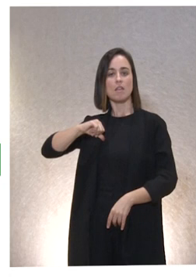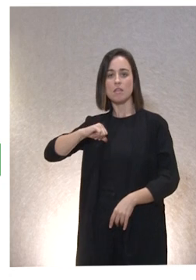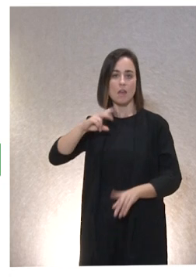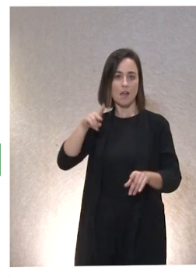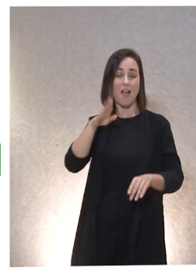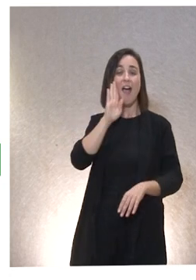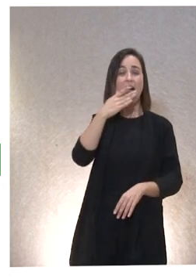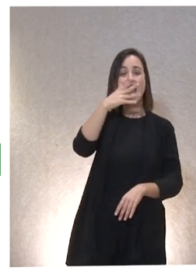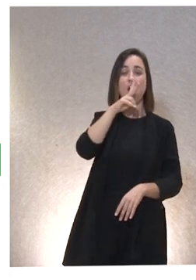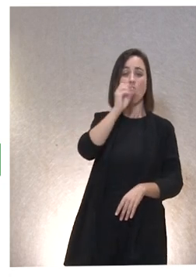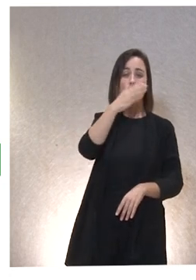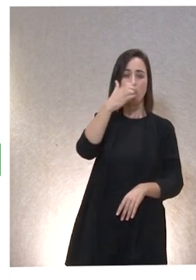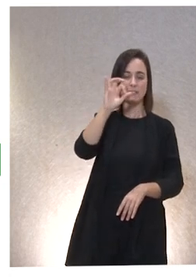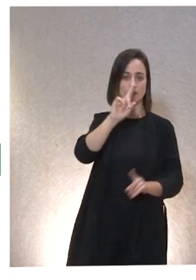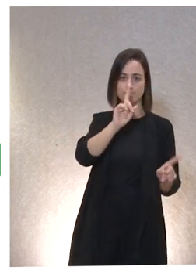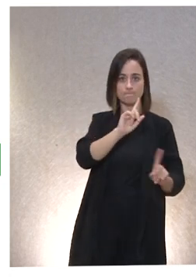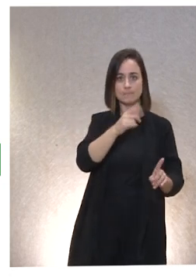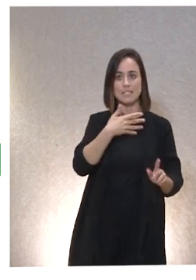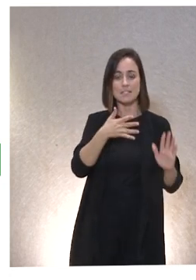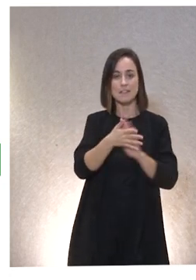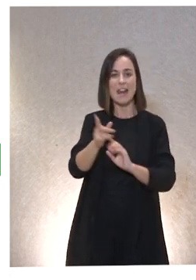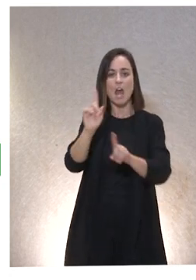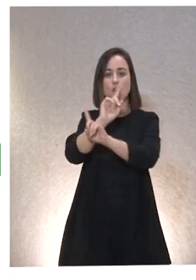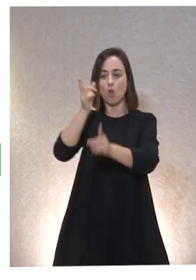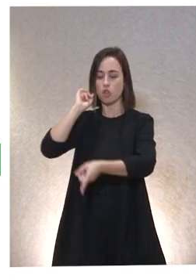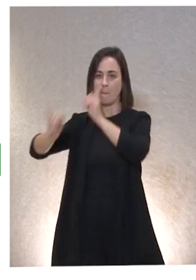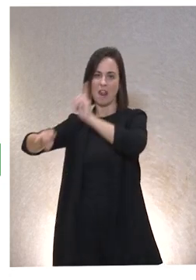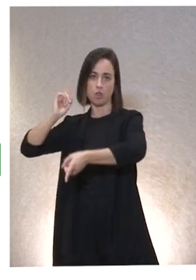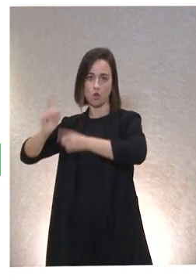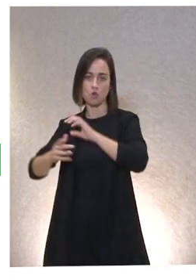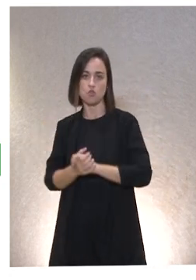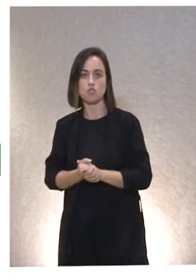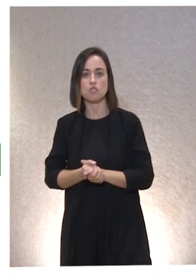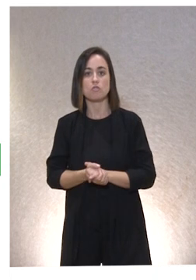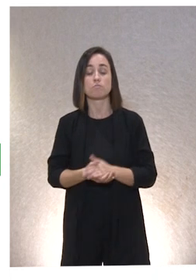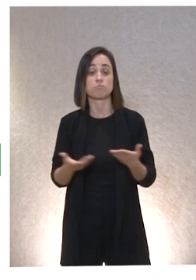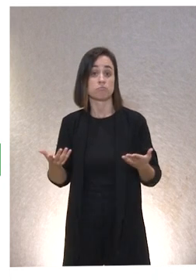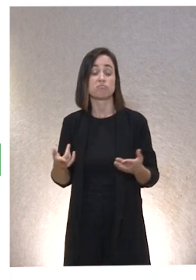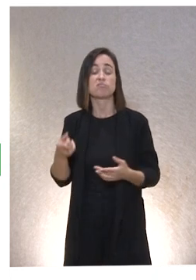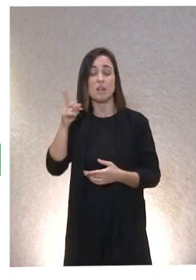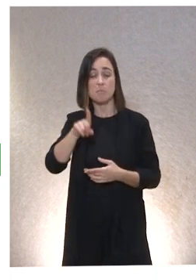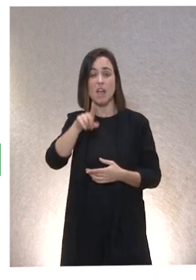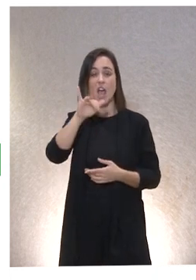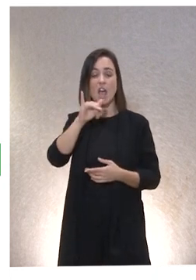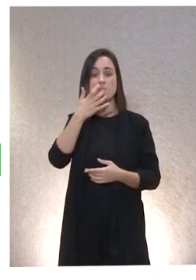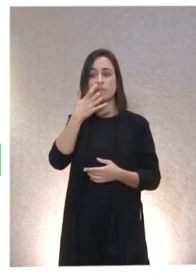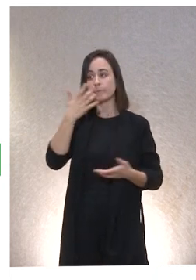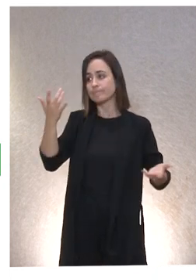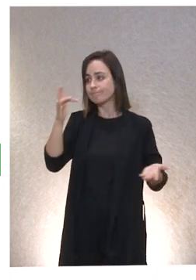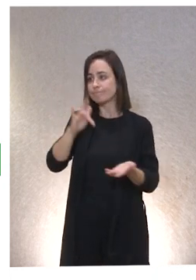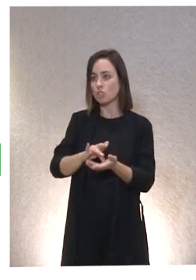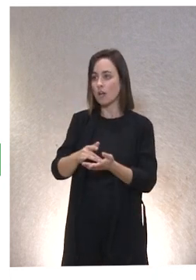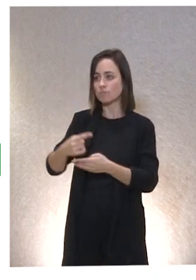Hobbes, sino la no dominación. Y a veces tendré dependencias marcadas y tendré que